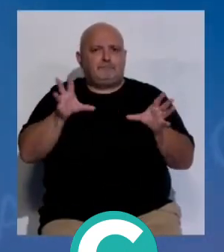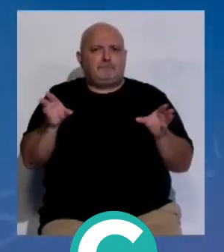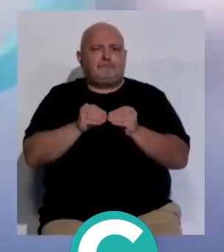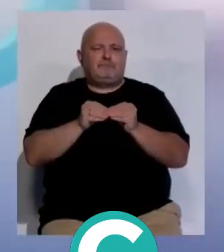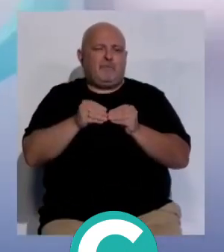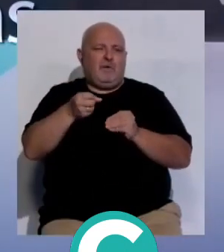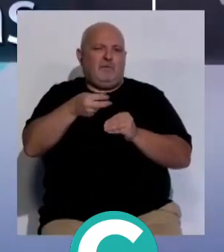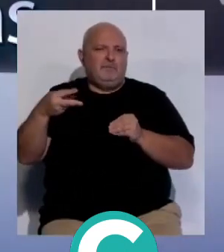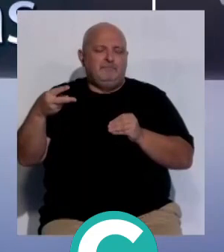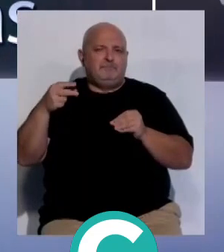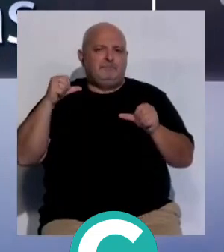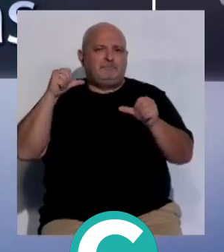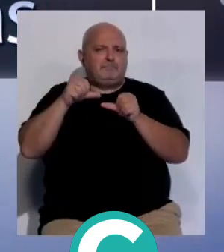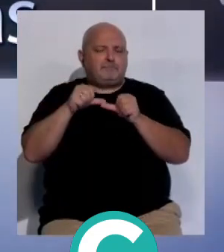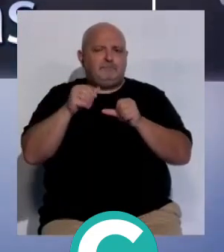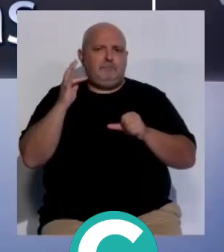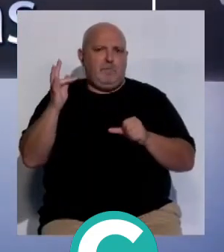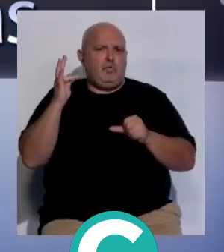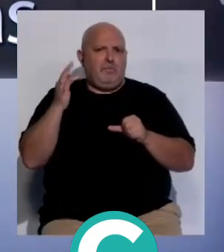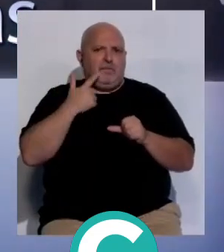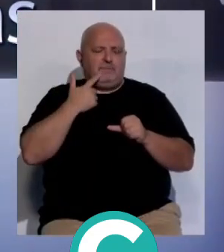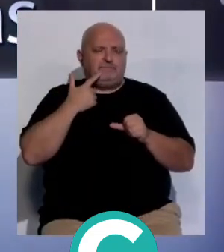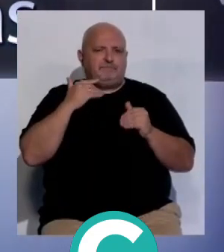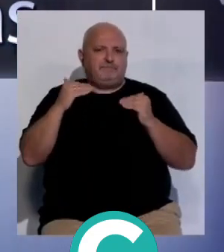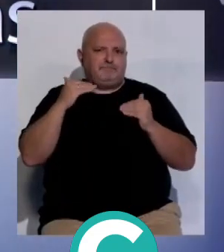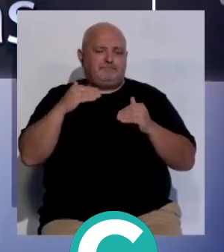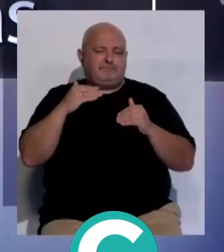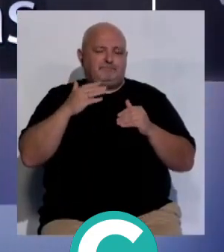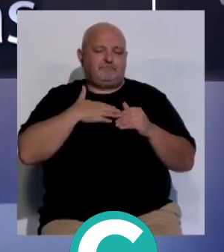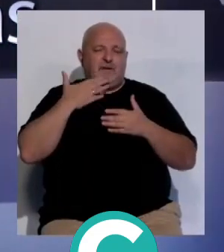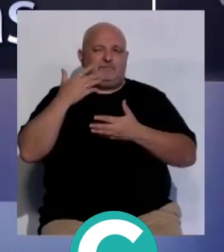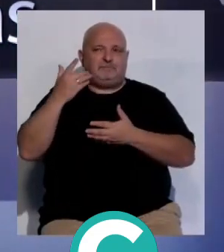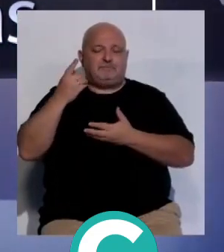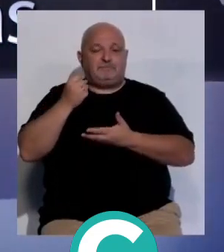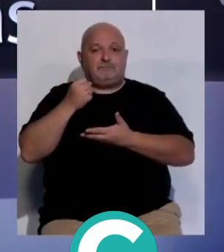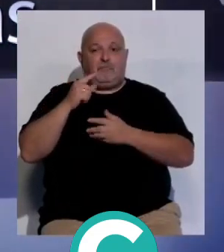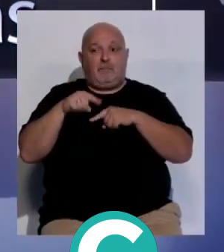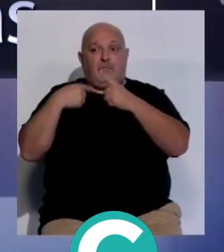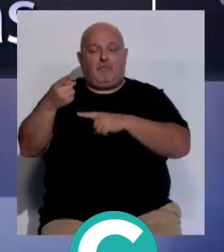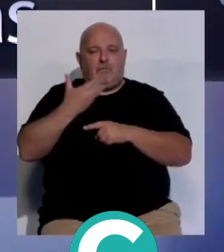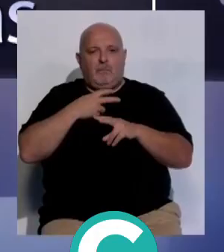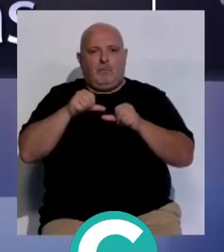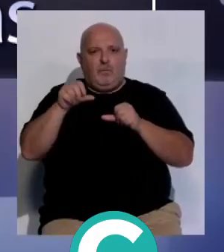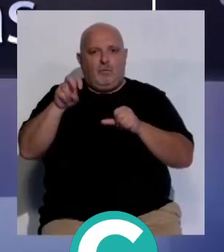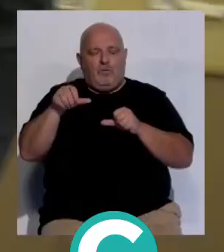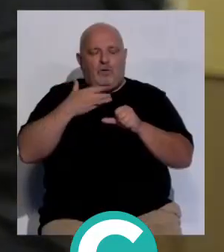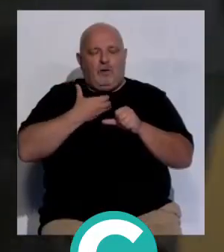ha hecho una valoración muy positiva destacando la herencia que le deja al nuevo gobierno.